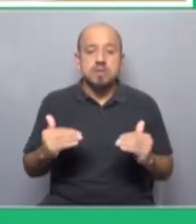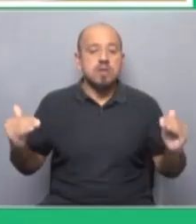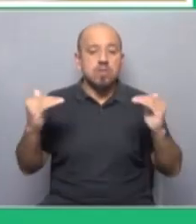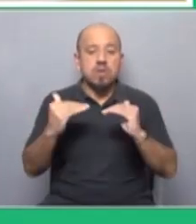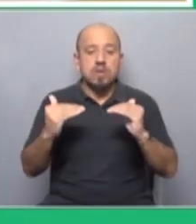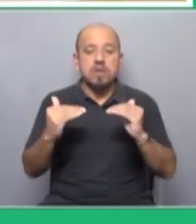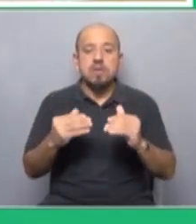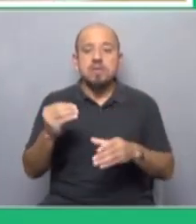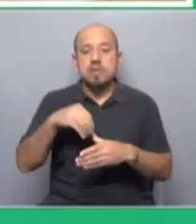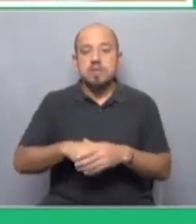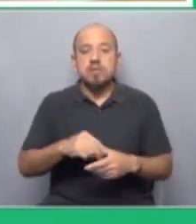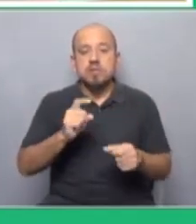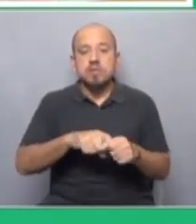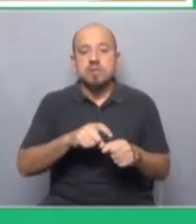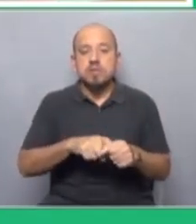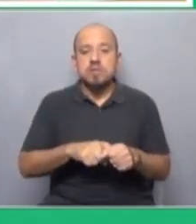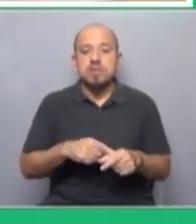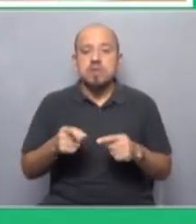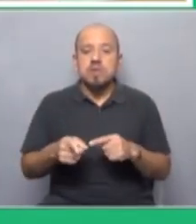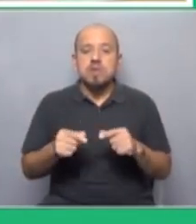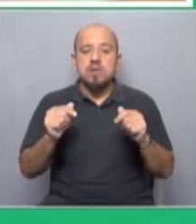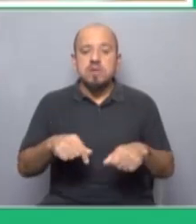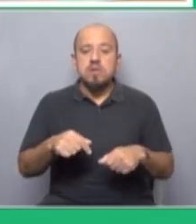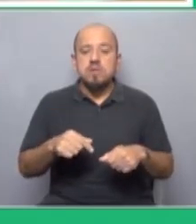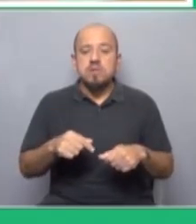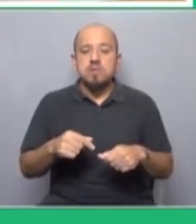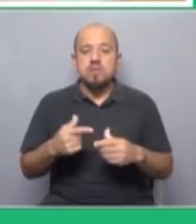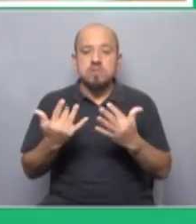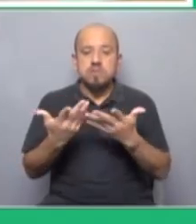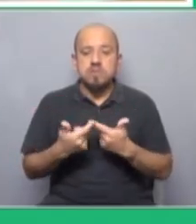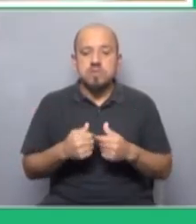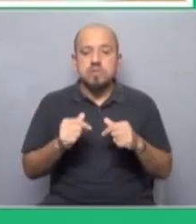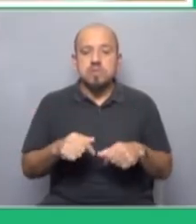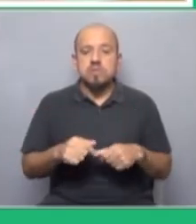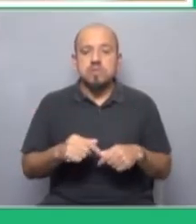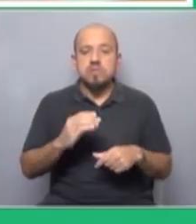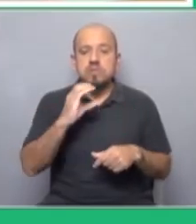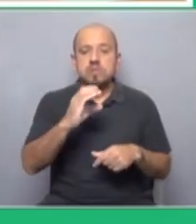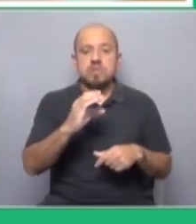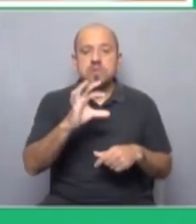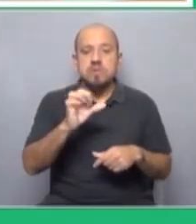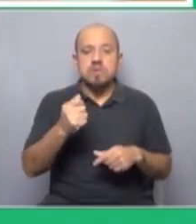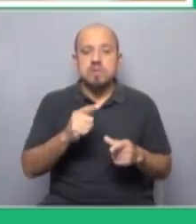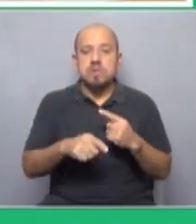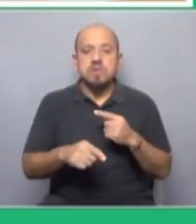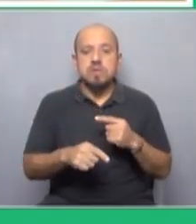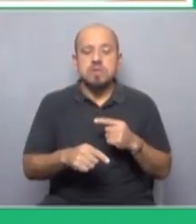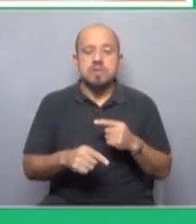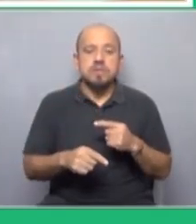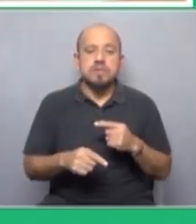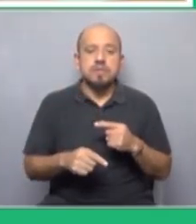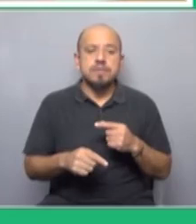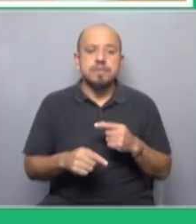dentro del movimiento sindical para poner un ejemplo esta organización la que estoy representando hoy la CSA dentro de su